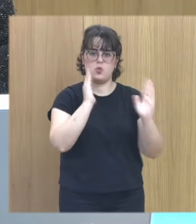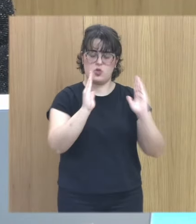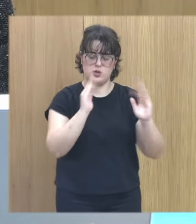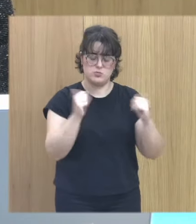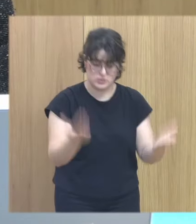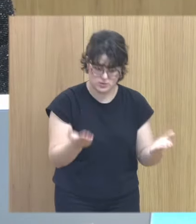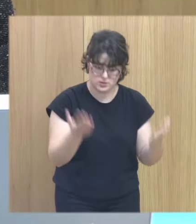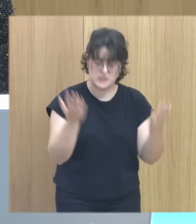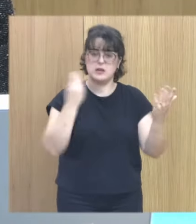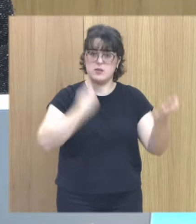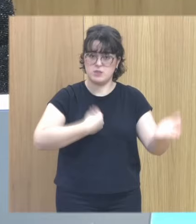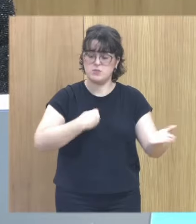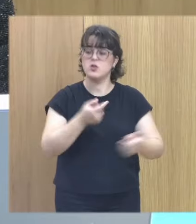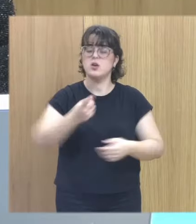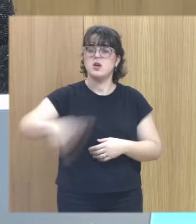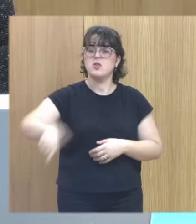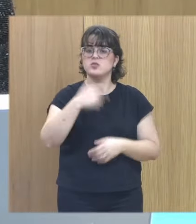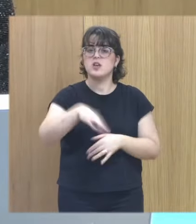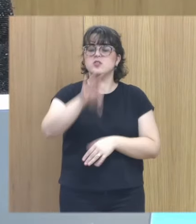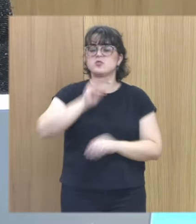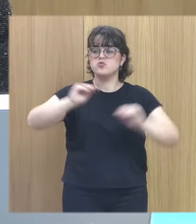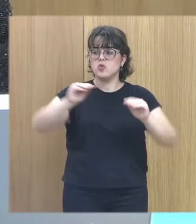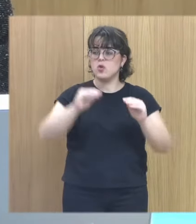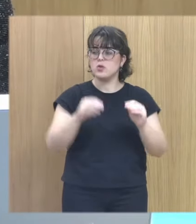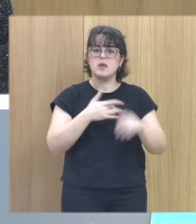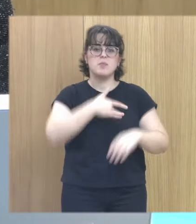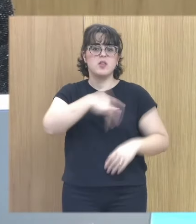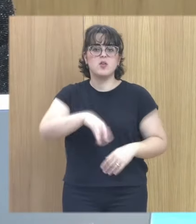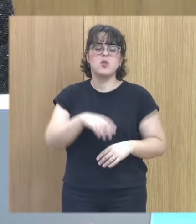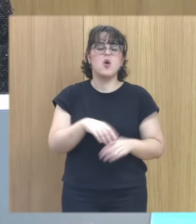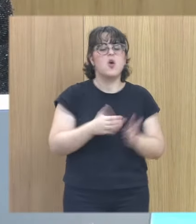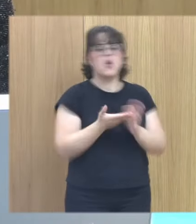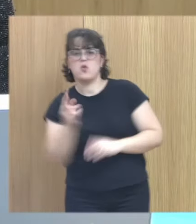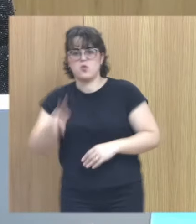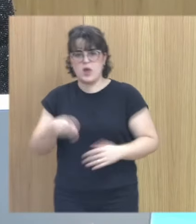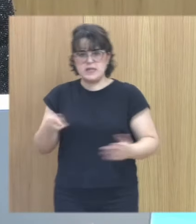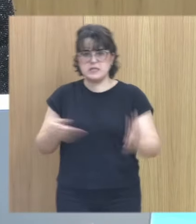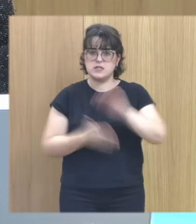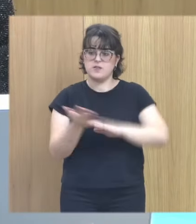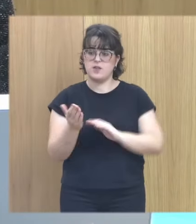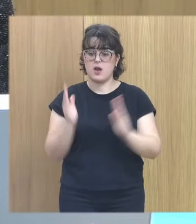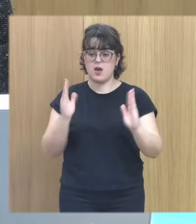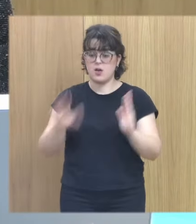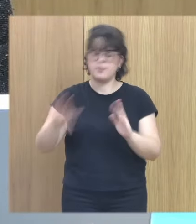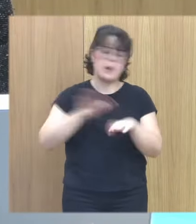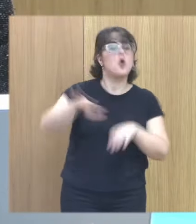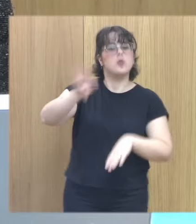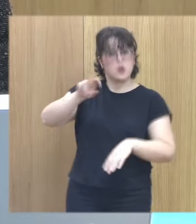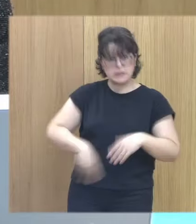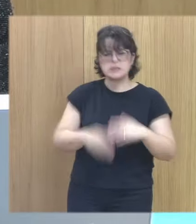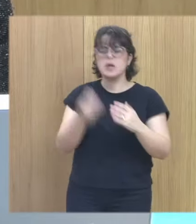entonces en ese sentido lo que ellos deciden hacer yo he dicho el perdón es una opción si ellos deciden entrar en esa opción si lo hacen